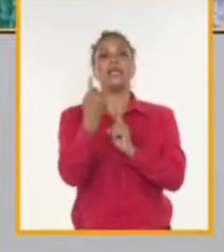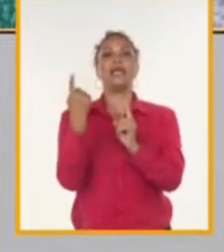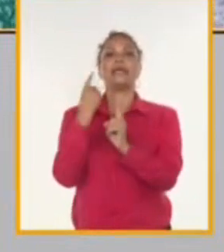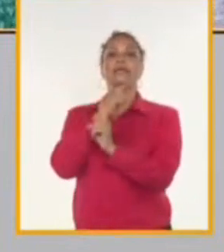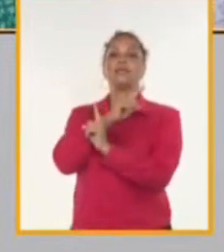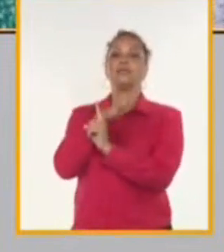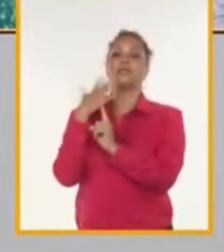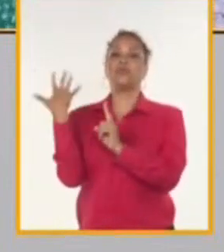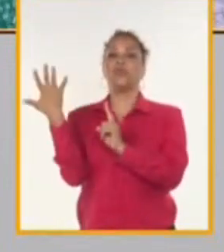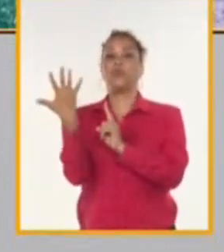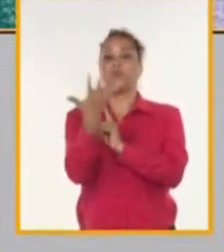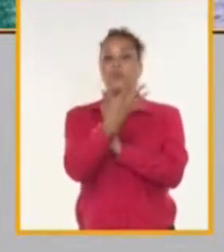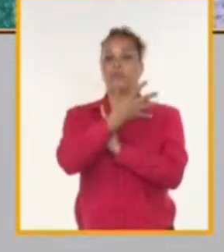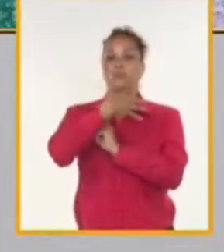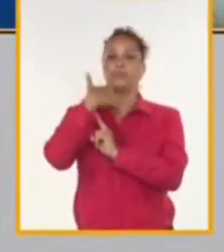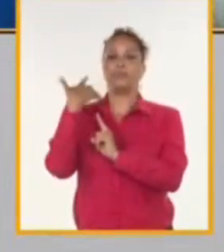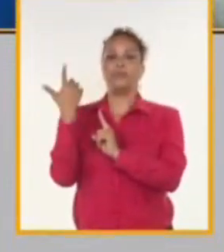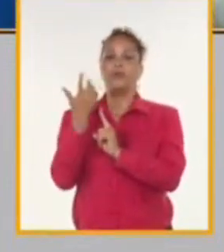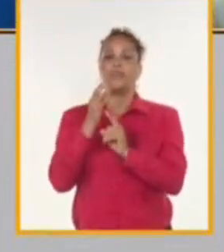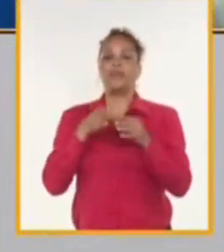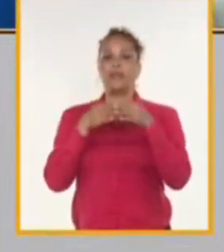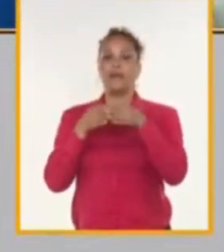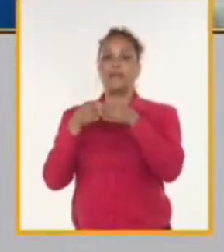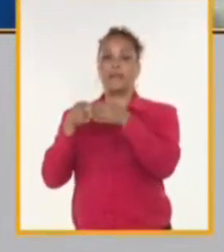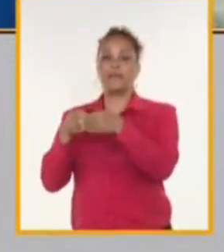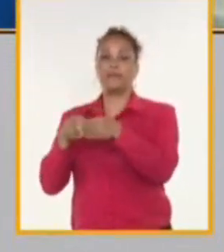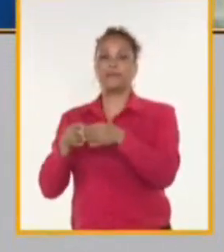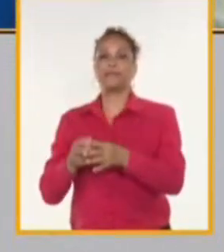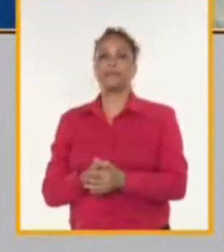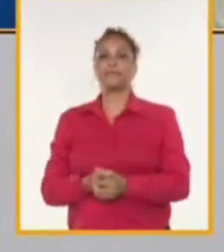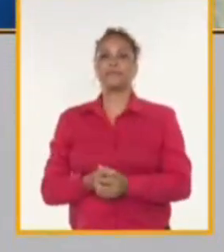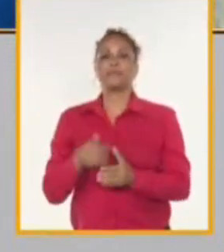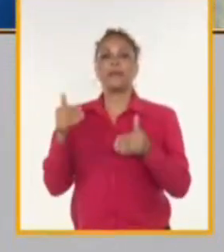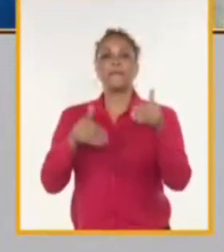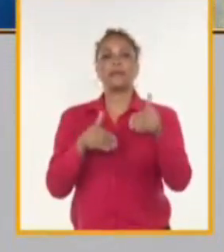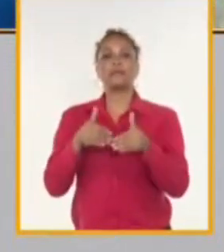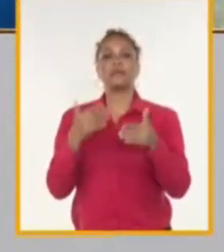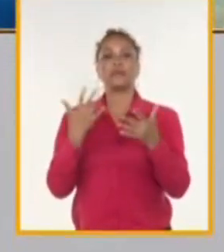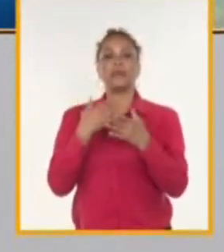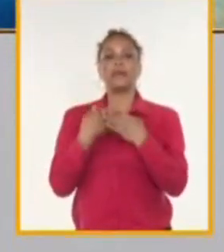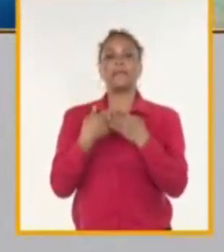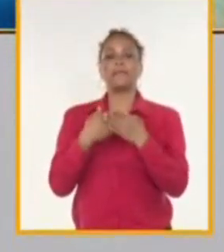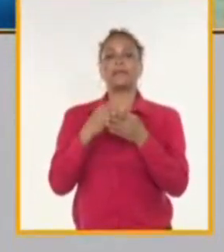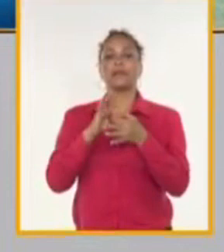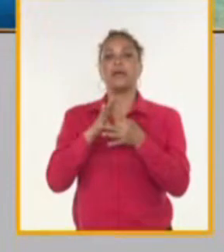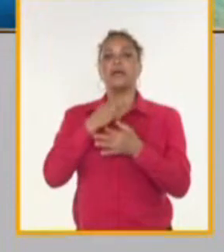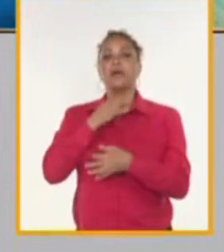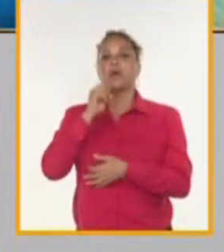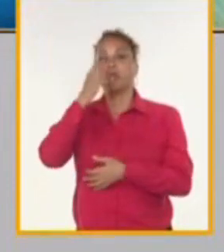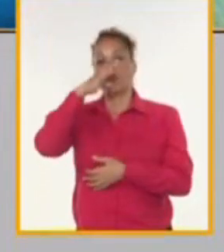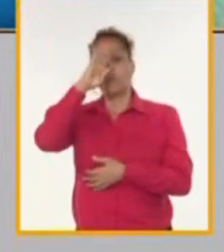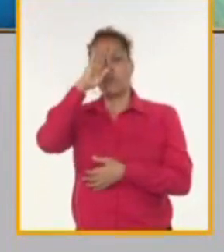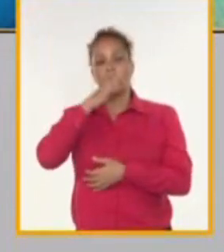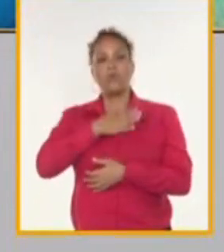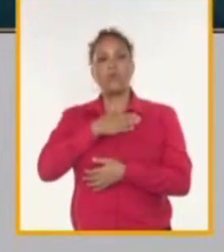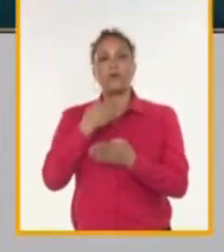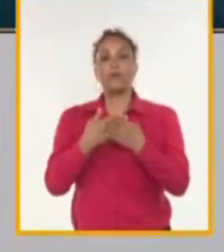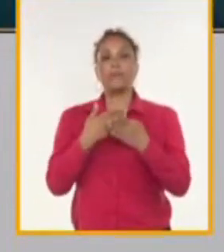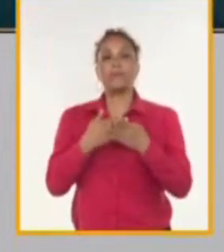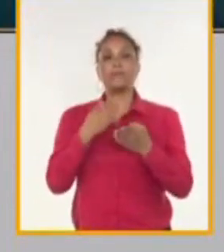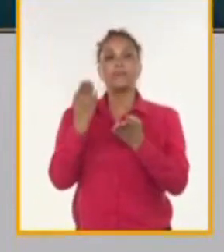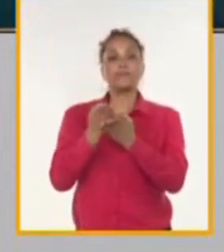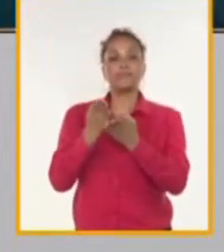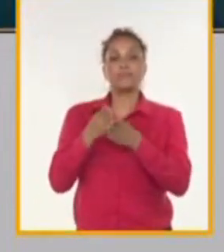ambiente de la bahía. Participó Geocuba, participó CERMAR, empresas de estudios marinos, el